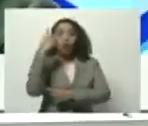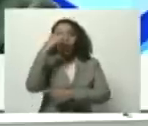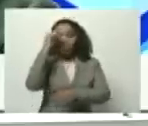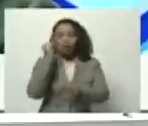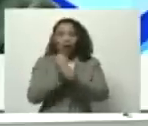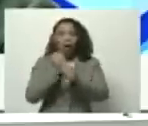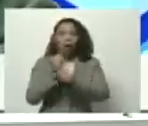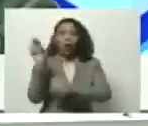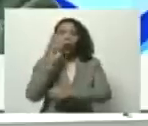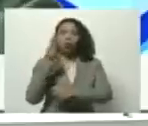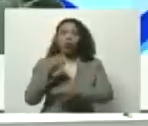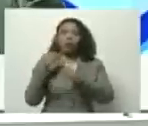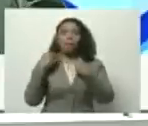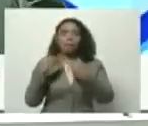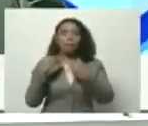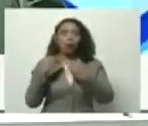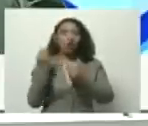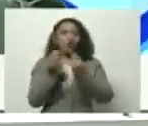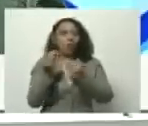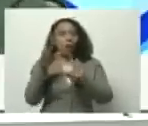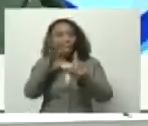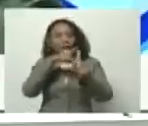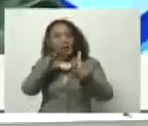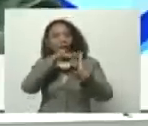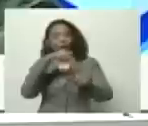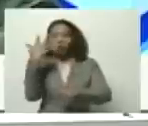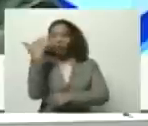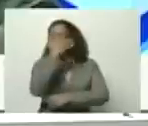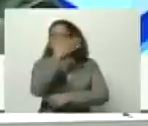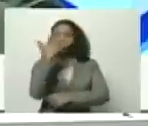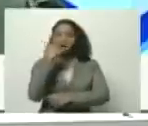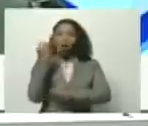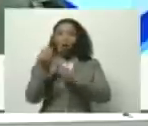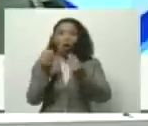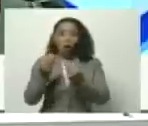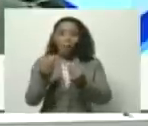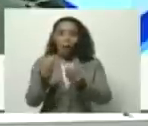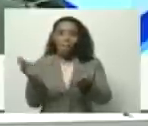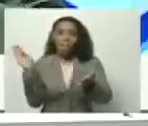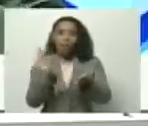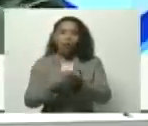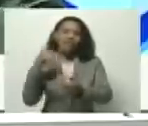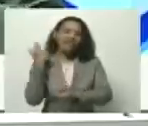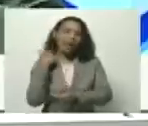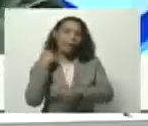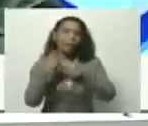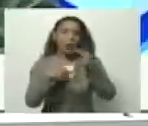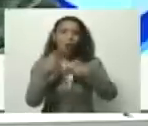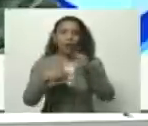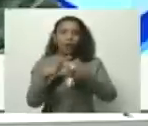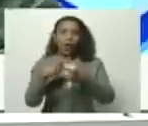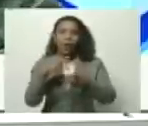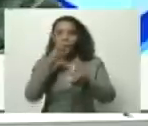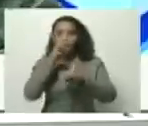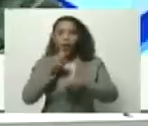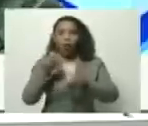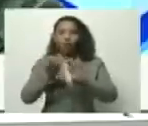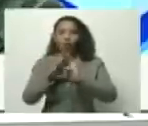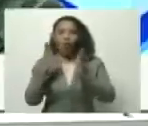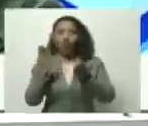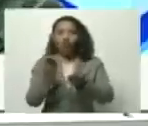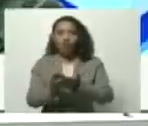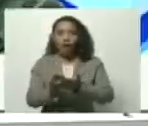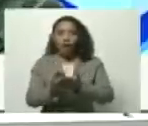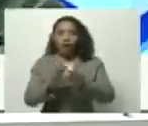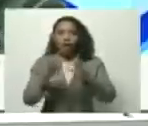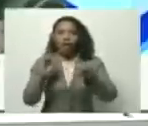utilizado para como apalancamiento para imponer las viejas políticas del banco mundial y del